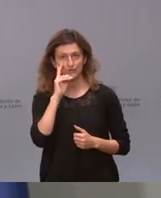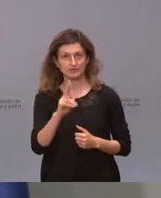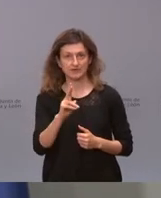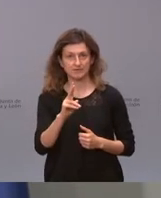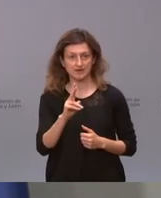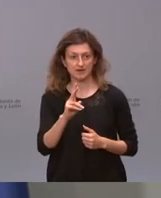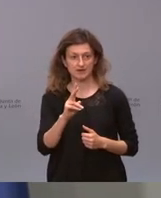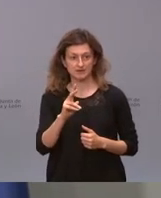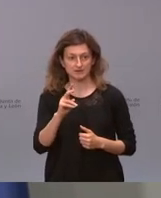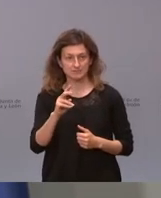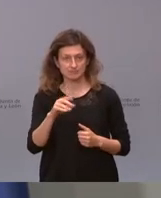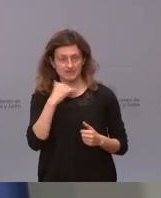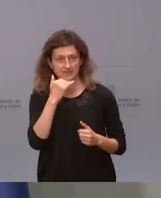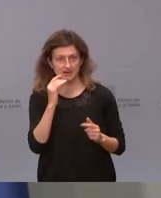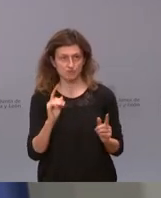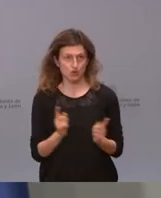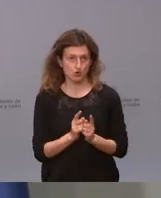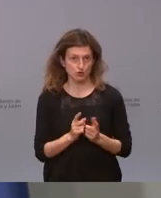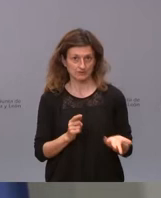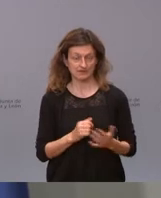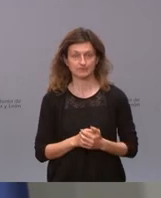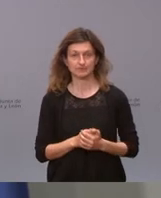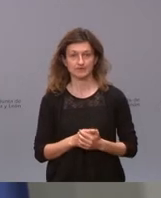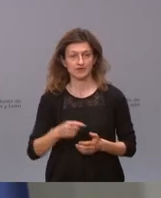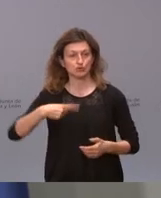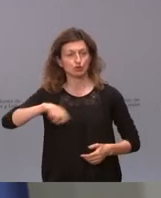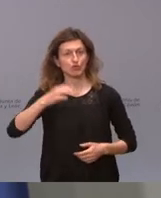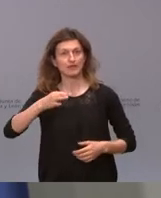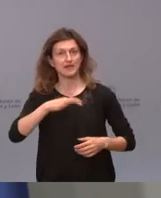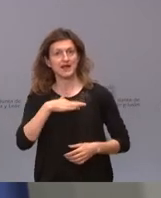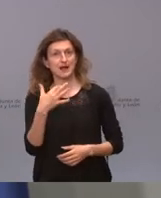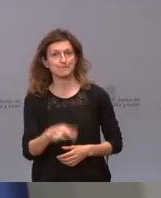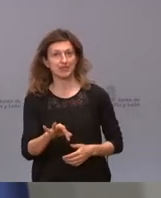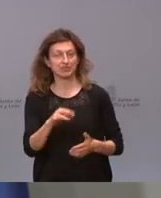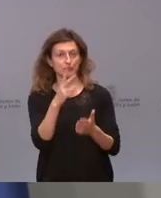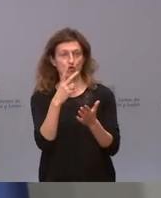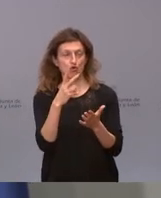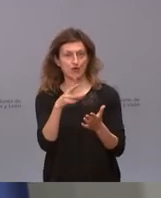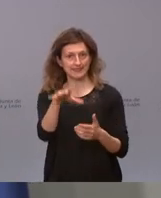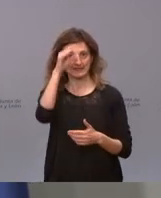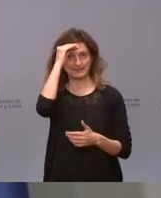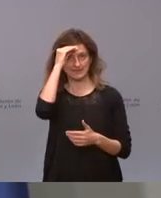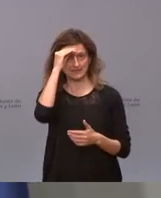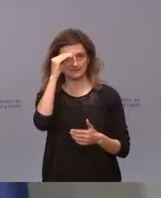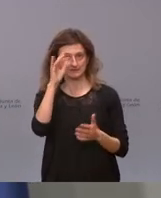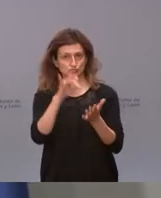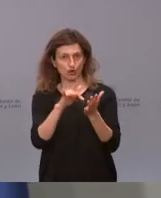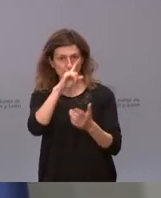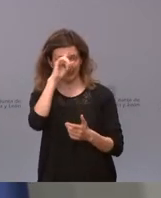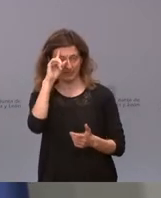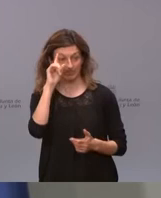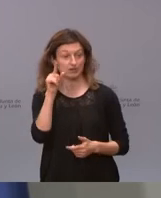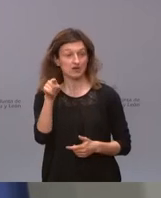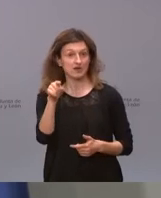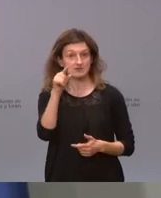ocurrido. Nosotros tenemos que ser capaces de hacer una lectura de lo que ha ocurrido en Madrid porque en